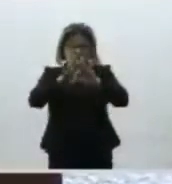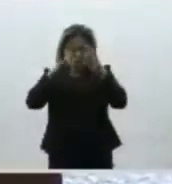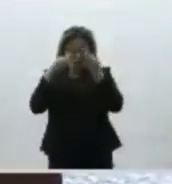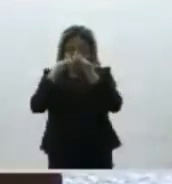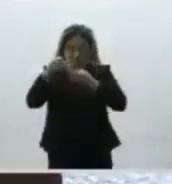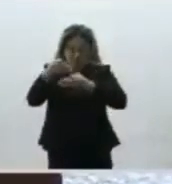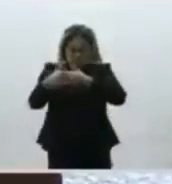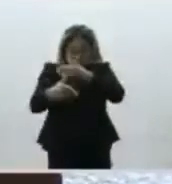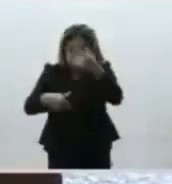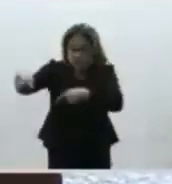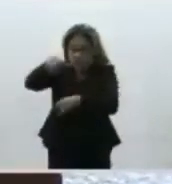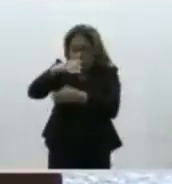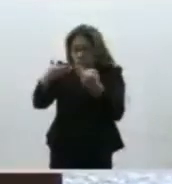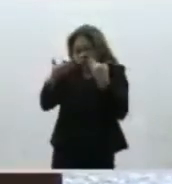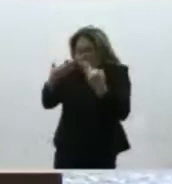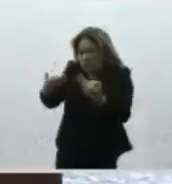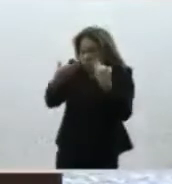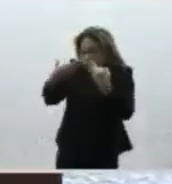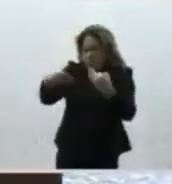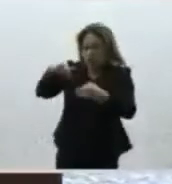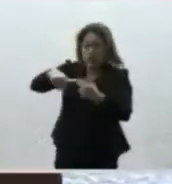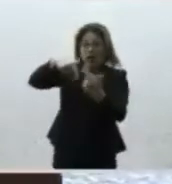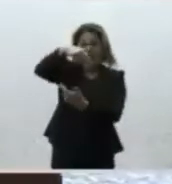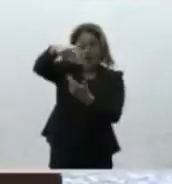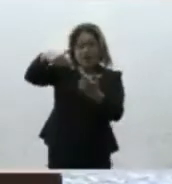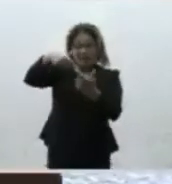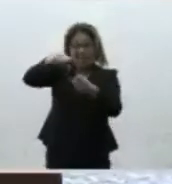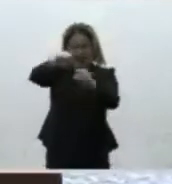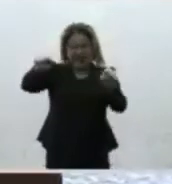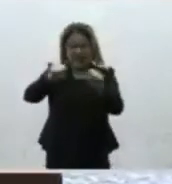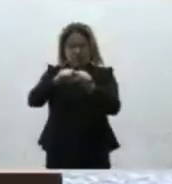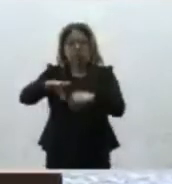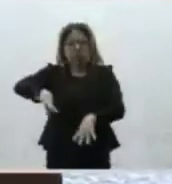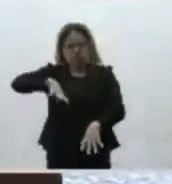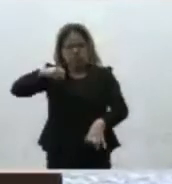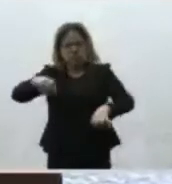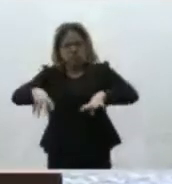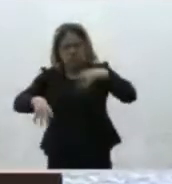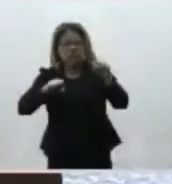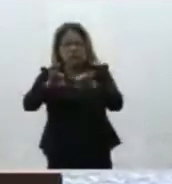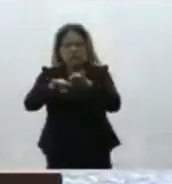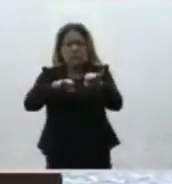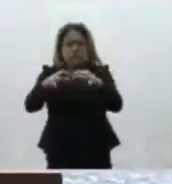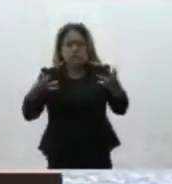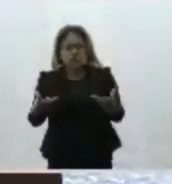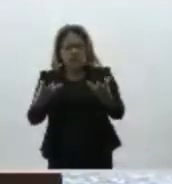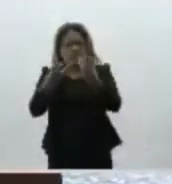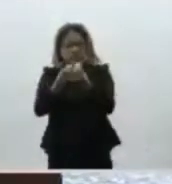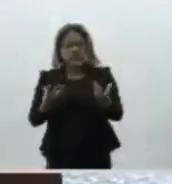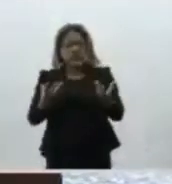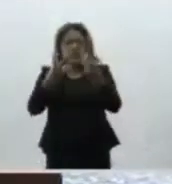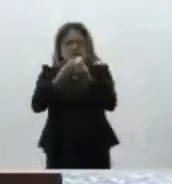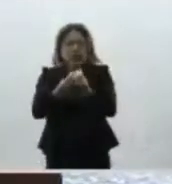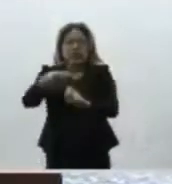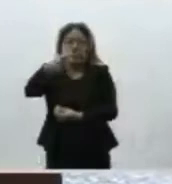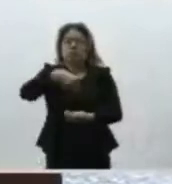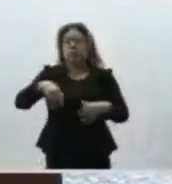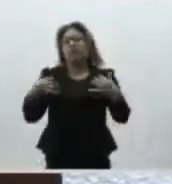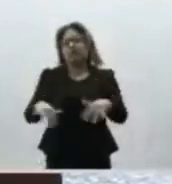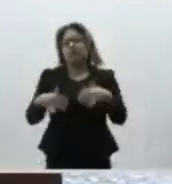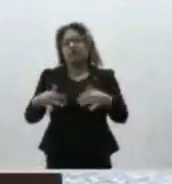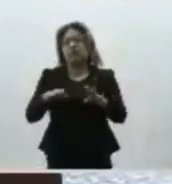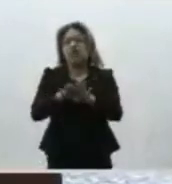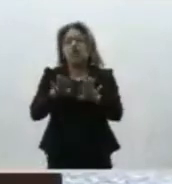somos testigos de que en el trabajo de las salas regionales existen esfuerzos para lograr criterios coincidentes y armónicos